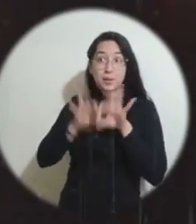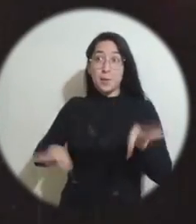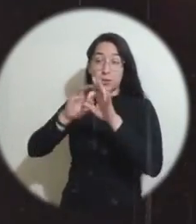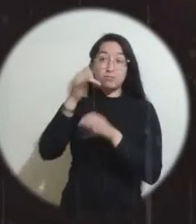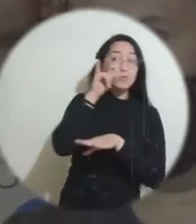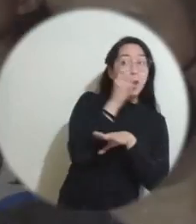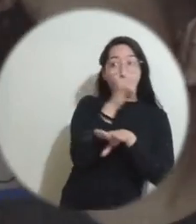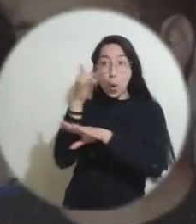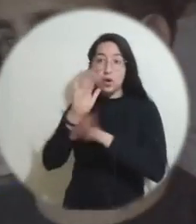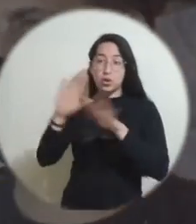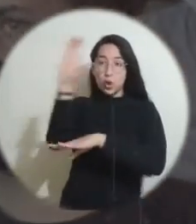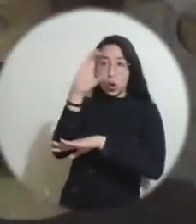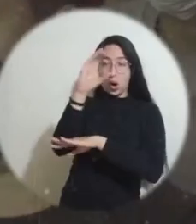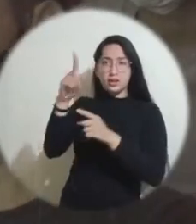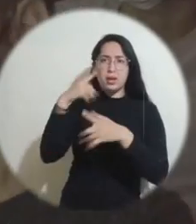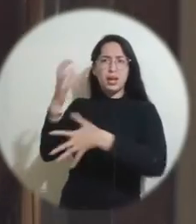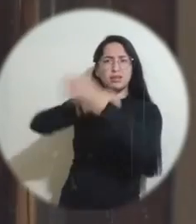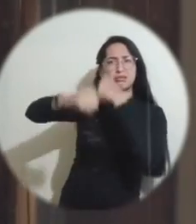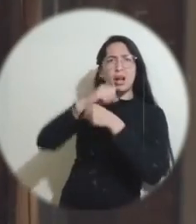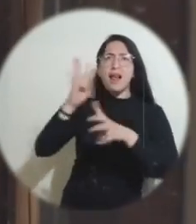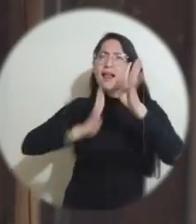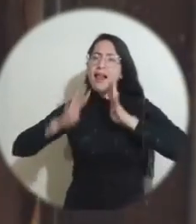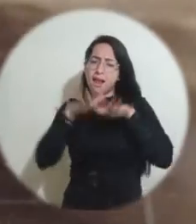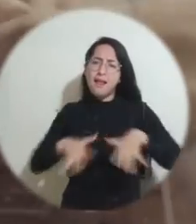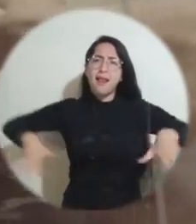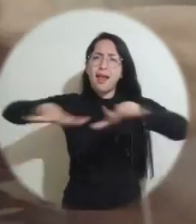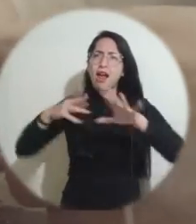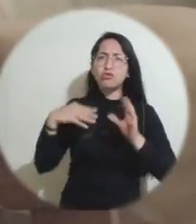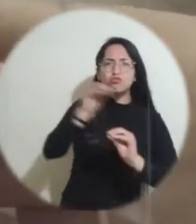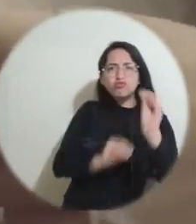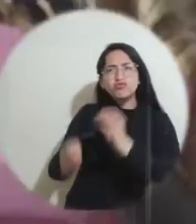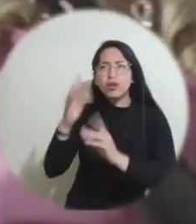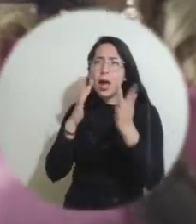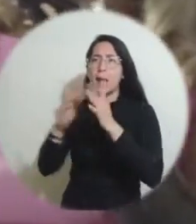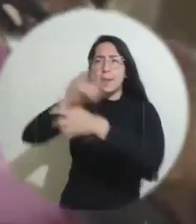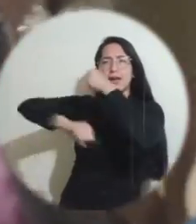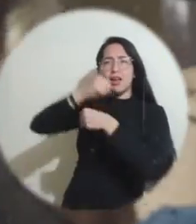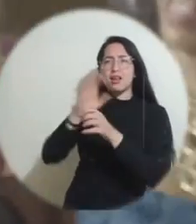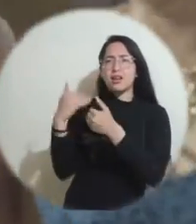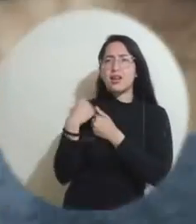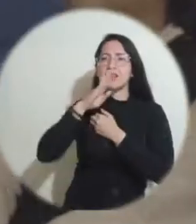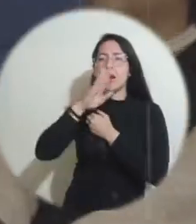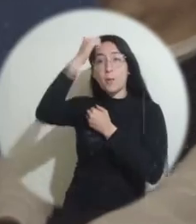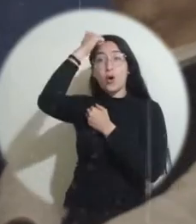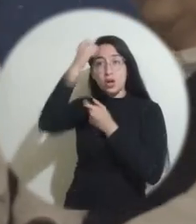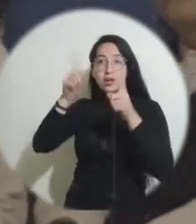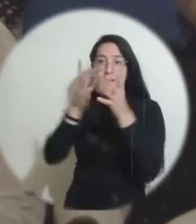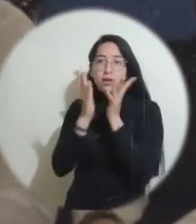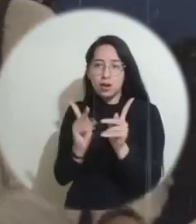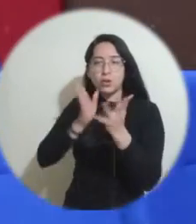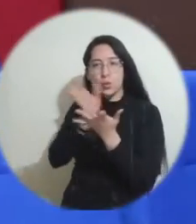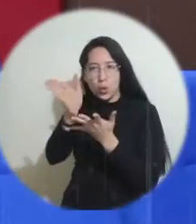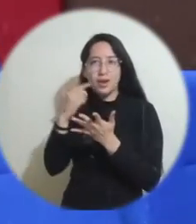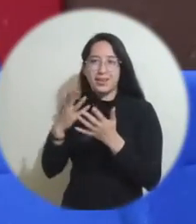Fílmico Colombiano y la adecuación escenográfica de la época estuvo a cargo de docentes y estudiantes del programa de cine y audiovisuales de